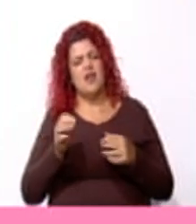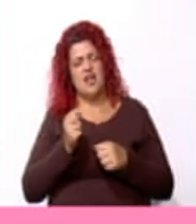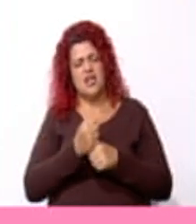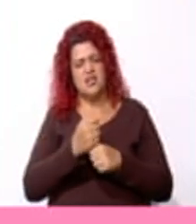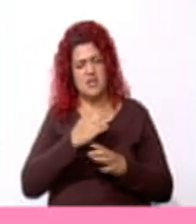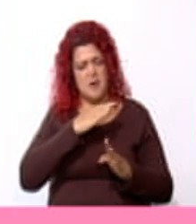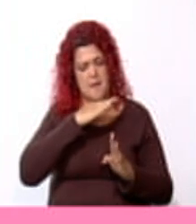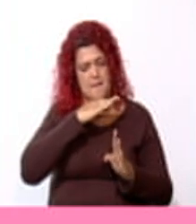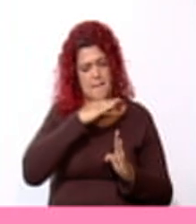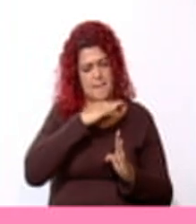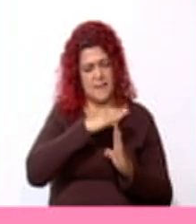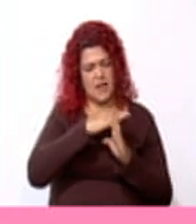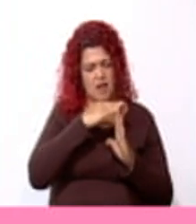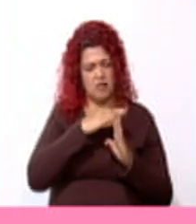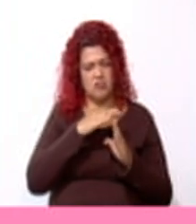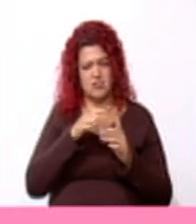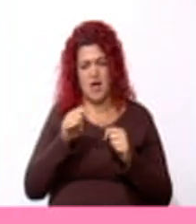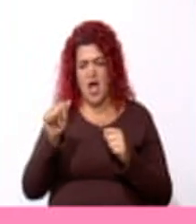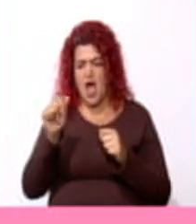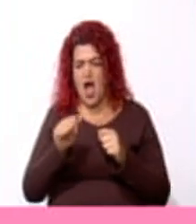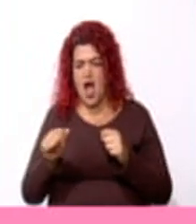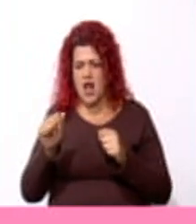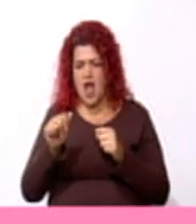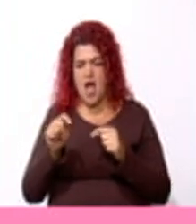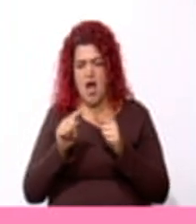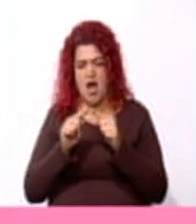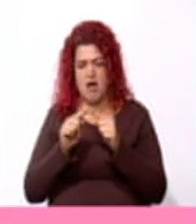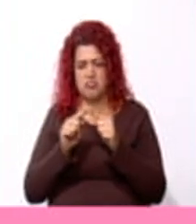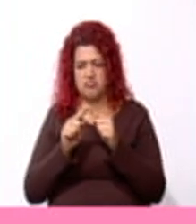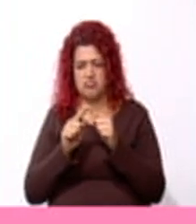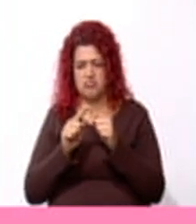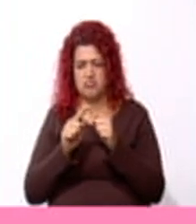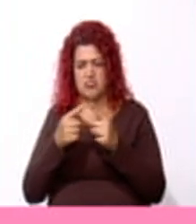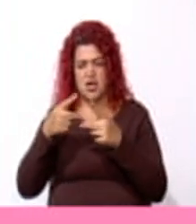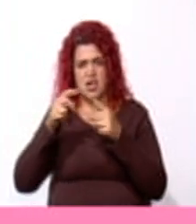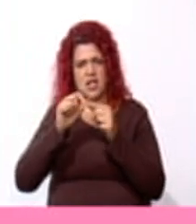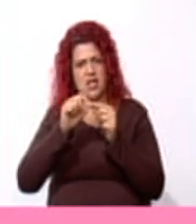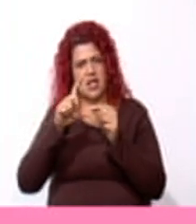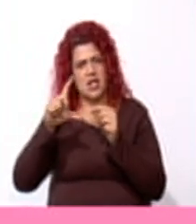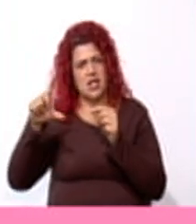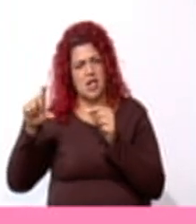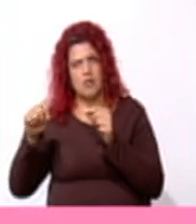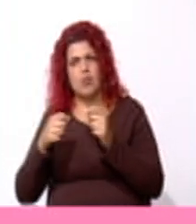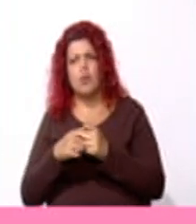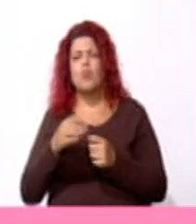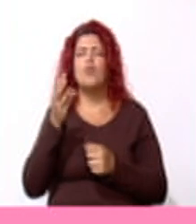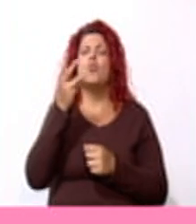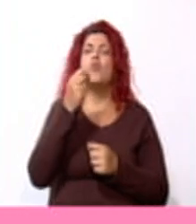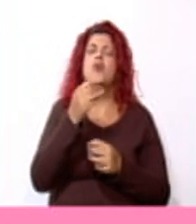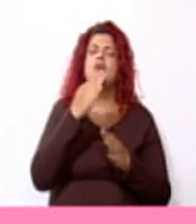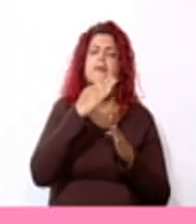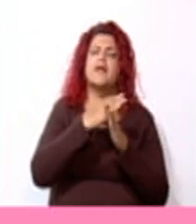área del rectángulo? Muy bien. ¿Cuánto sería la mitad del área del rectángulo?